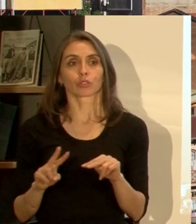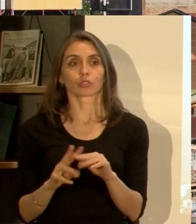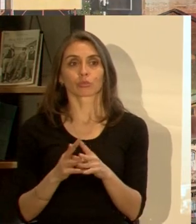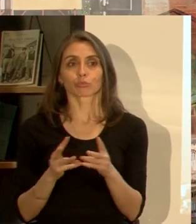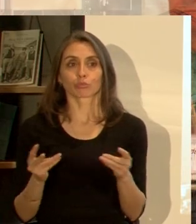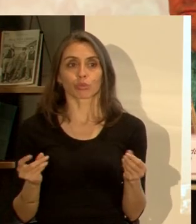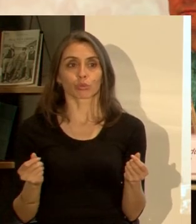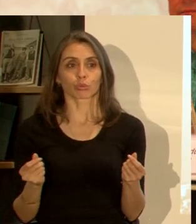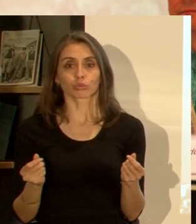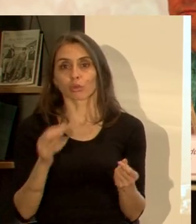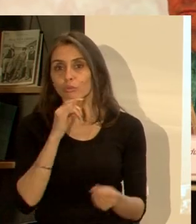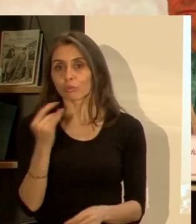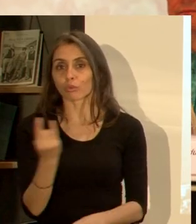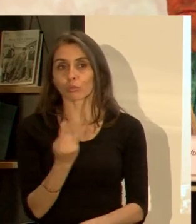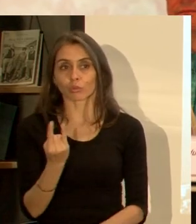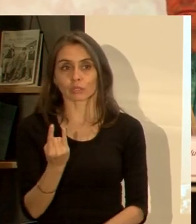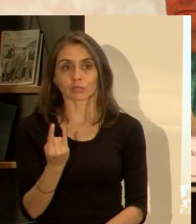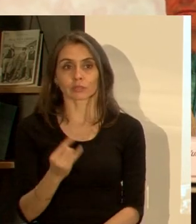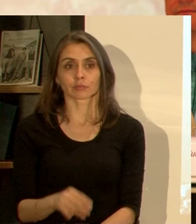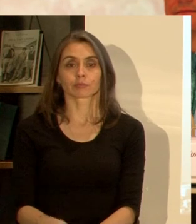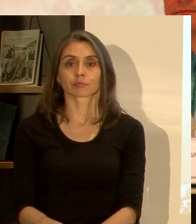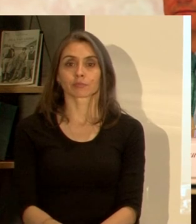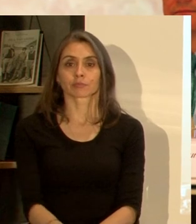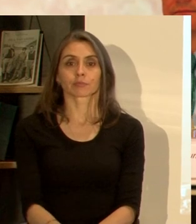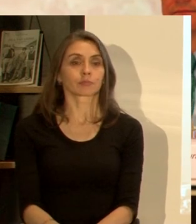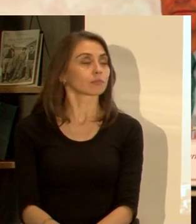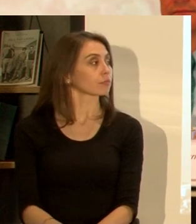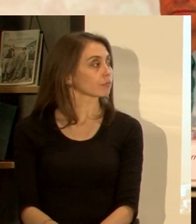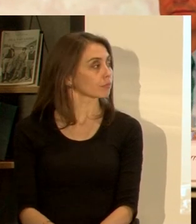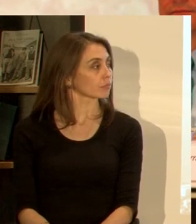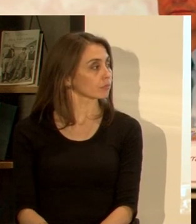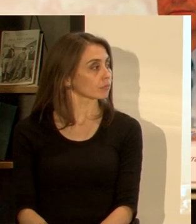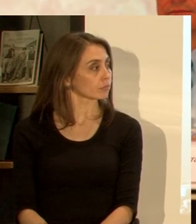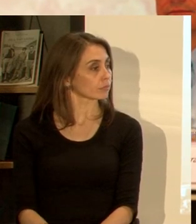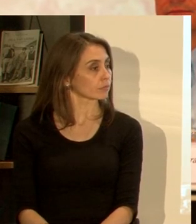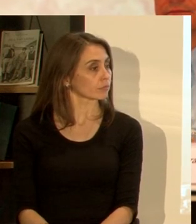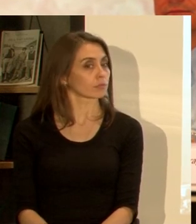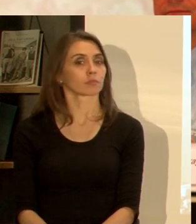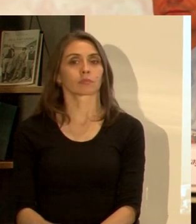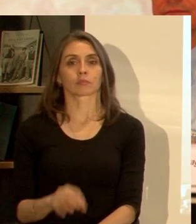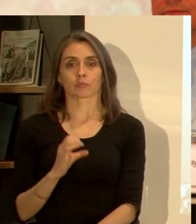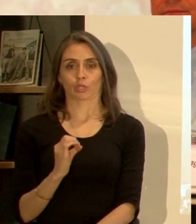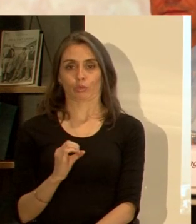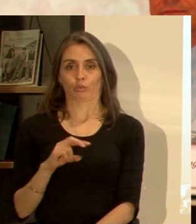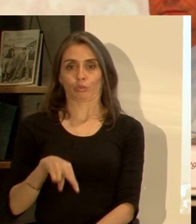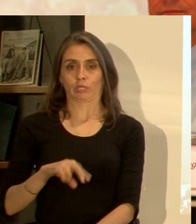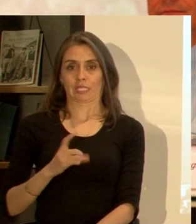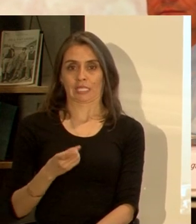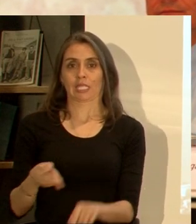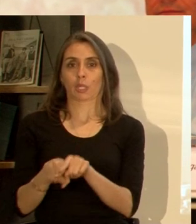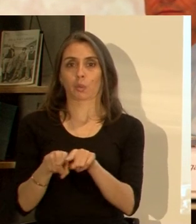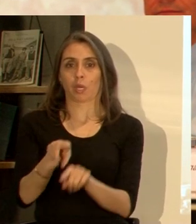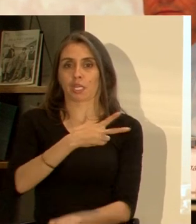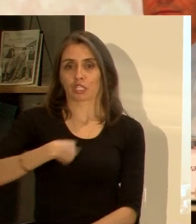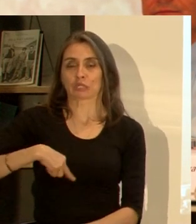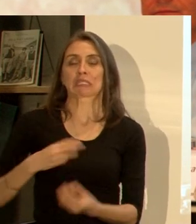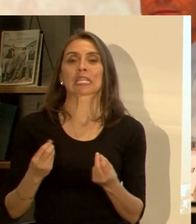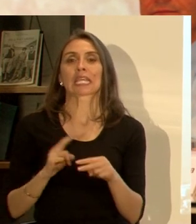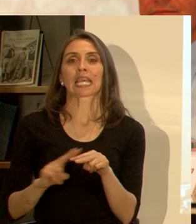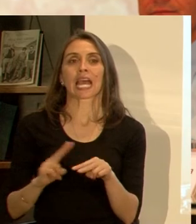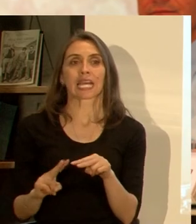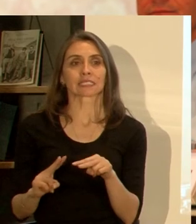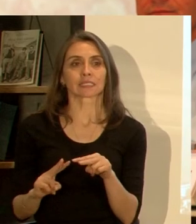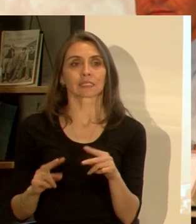son urgentes entonces en ese sentido lo que hace una ONG en el caso de nosotros es tratar de ir